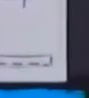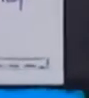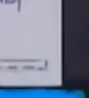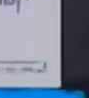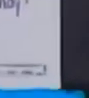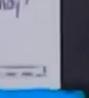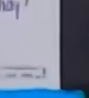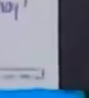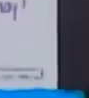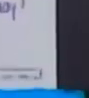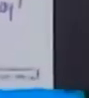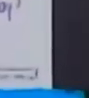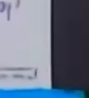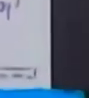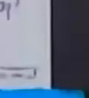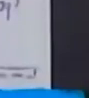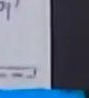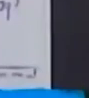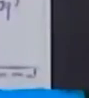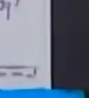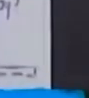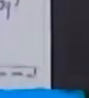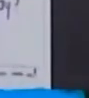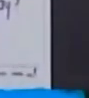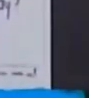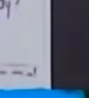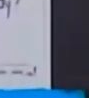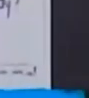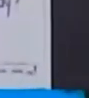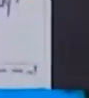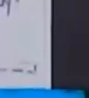espero que llueva